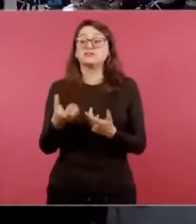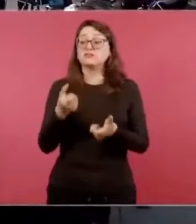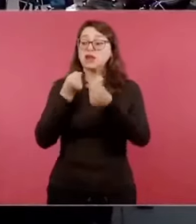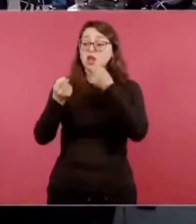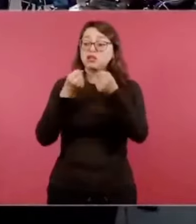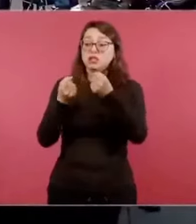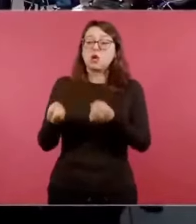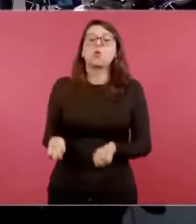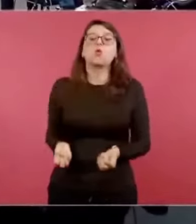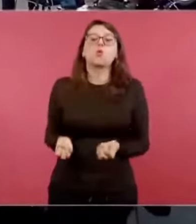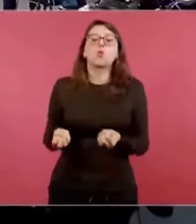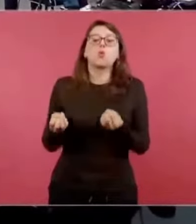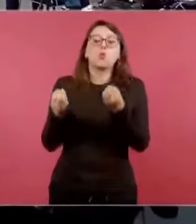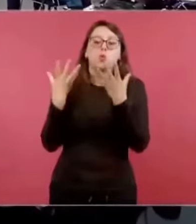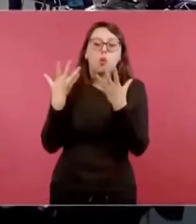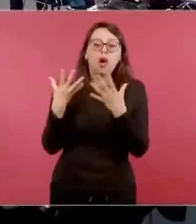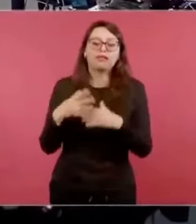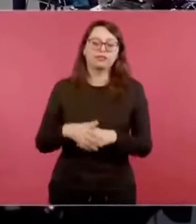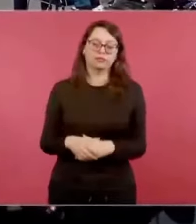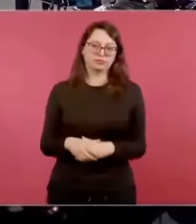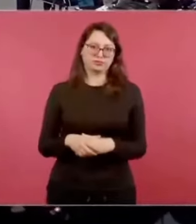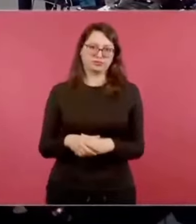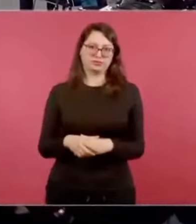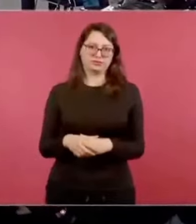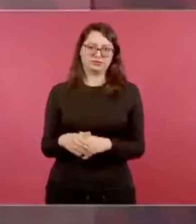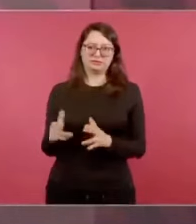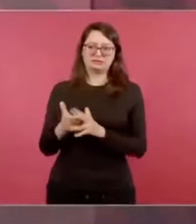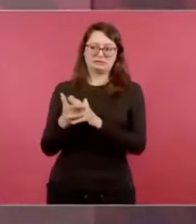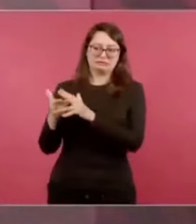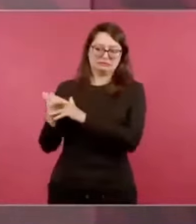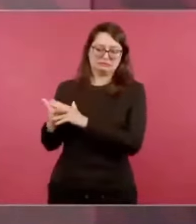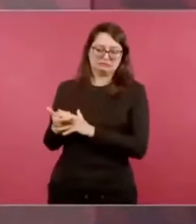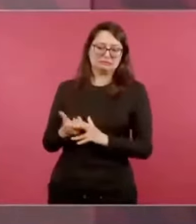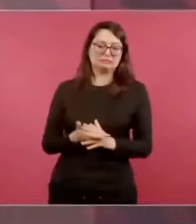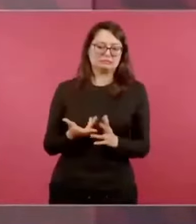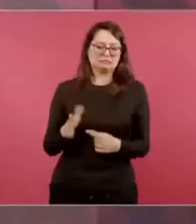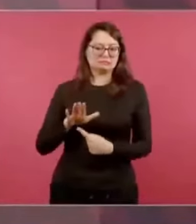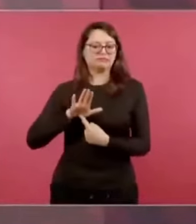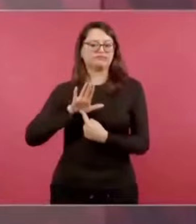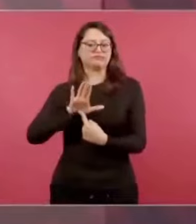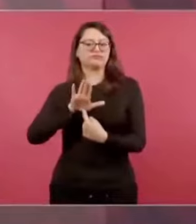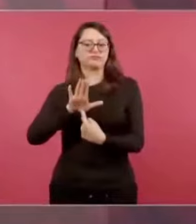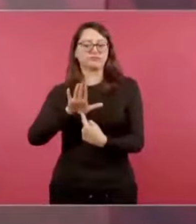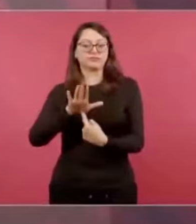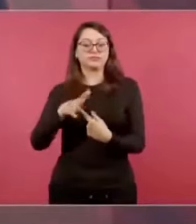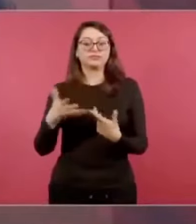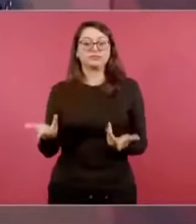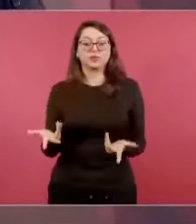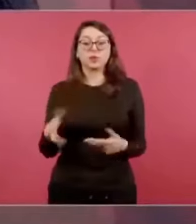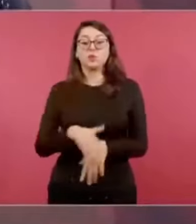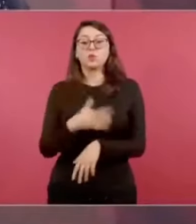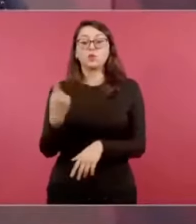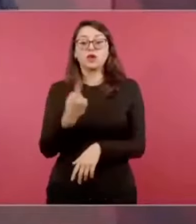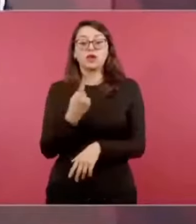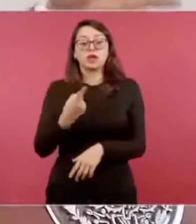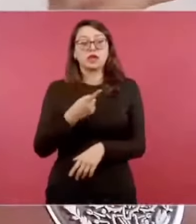porque parece que los asesinatos de periodistas, porque esa es la idea